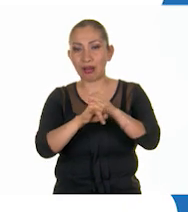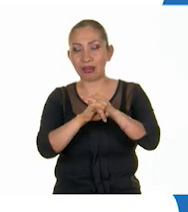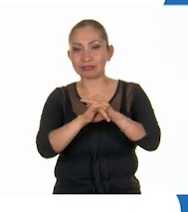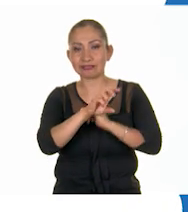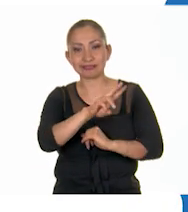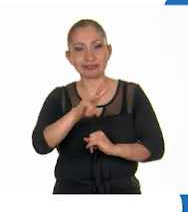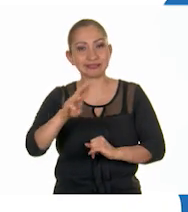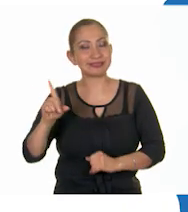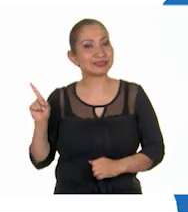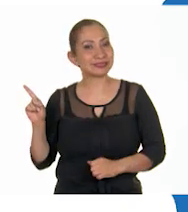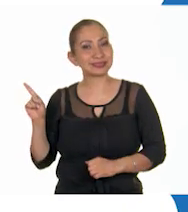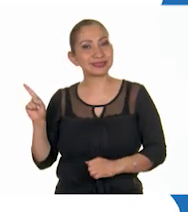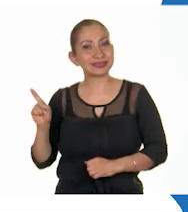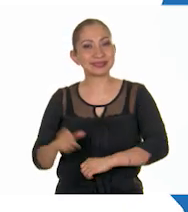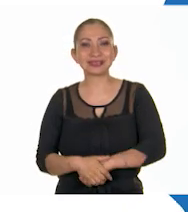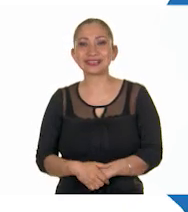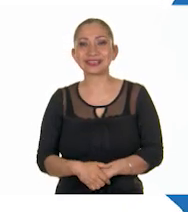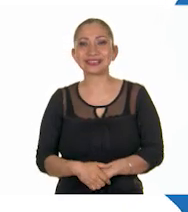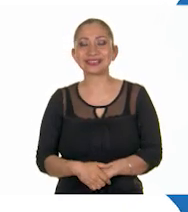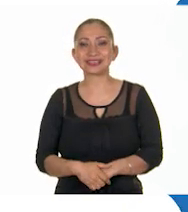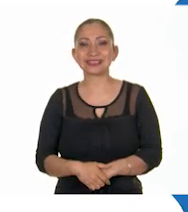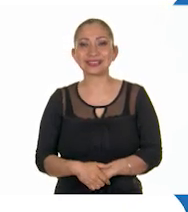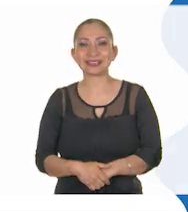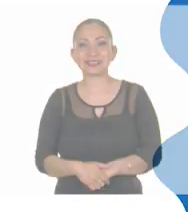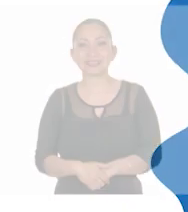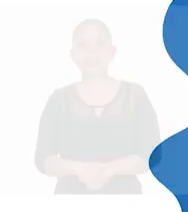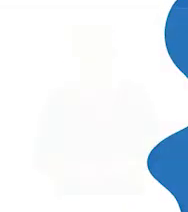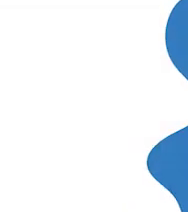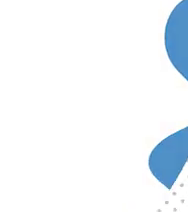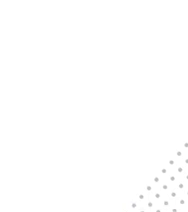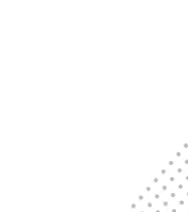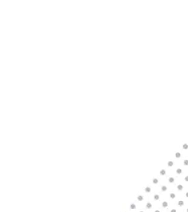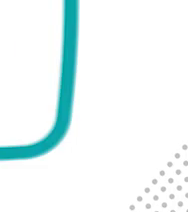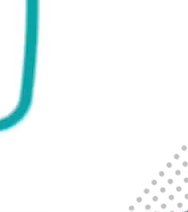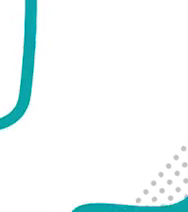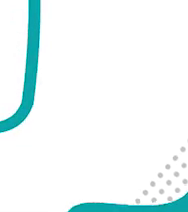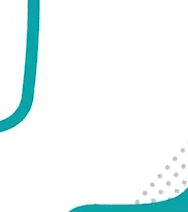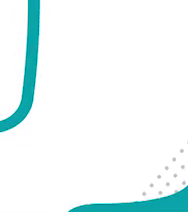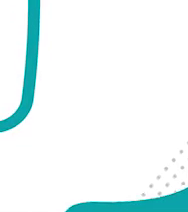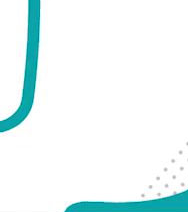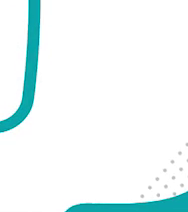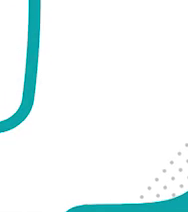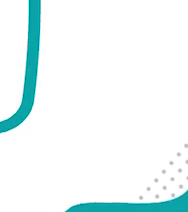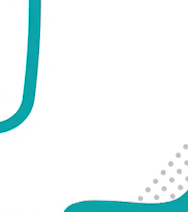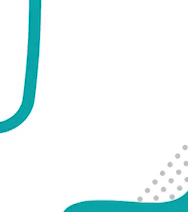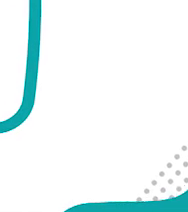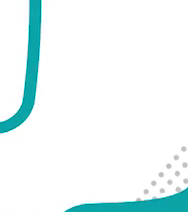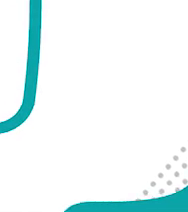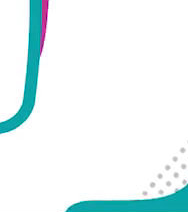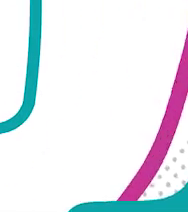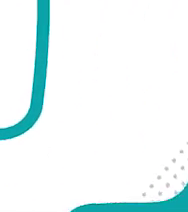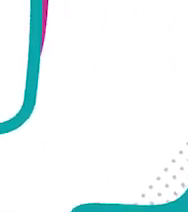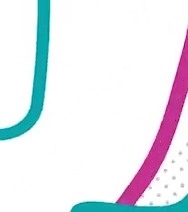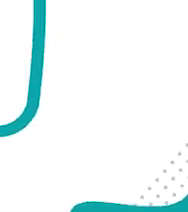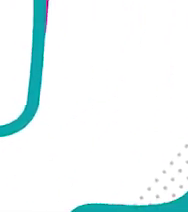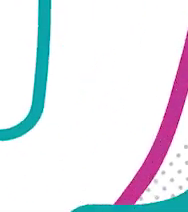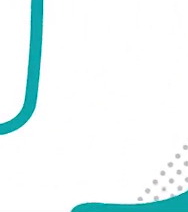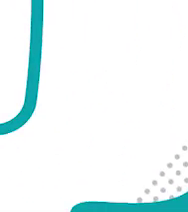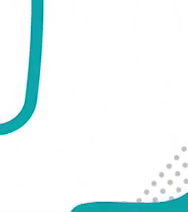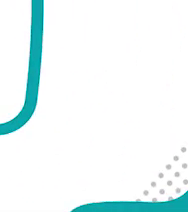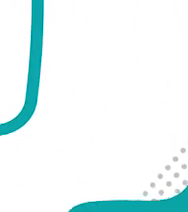la siguiente liga, aprendencasa.cep.gov.mx ¡Gracias! ¡Gracias!